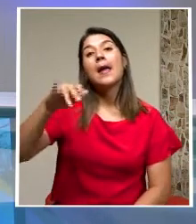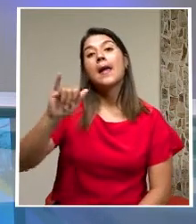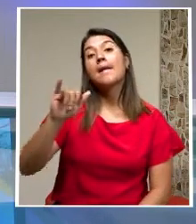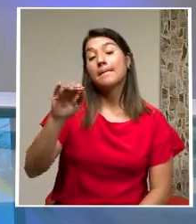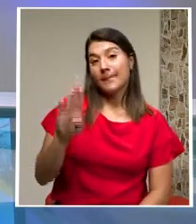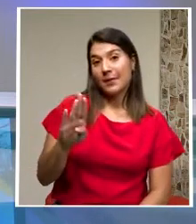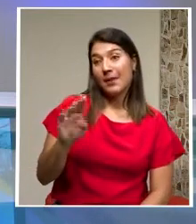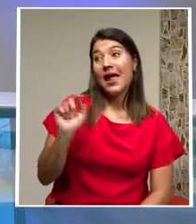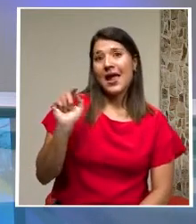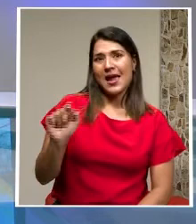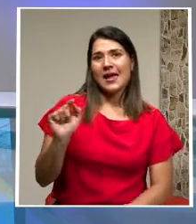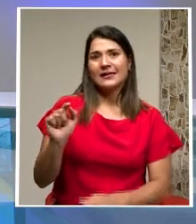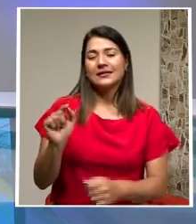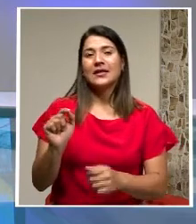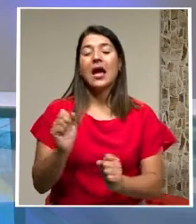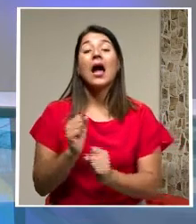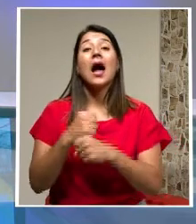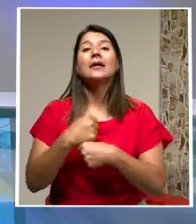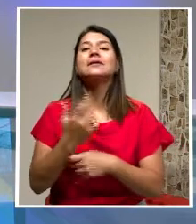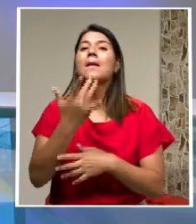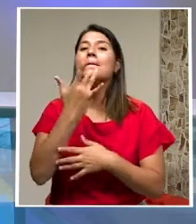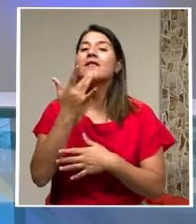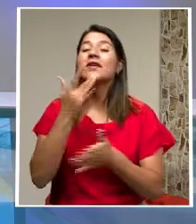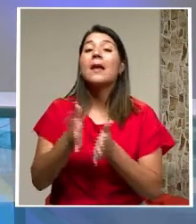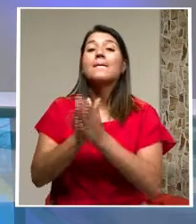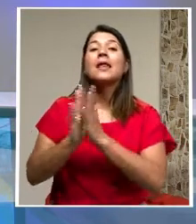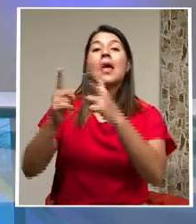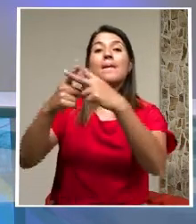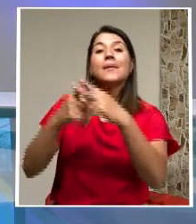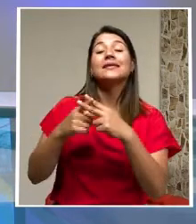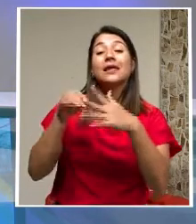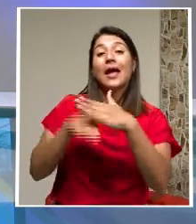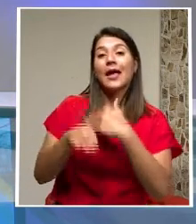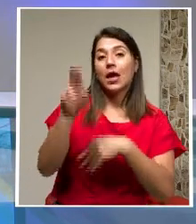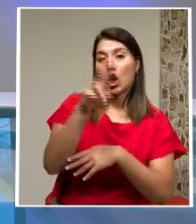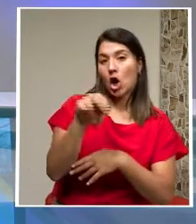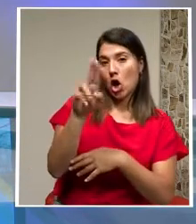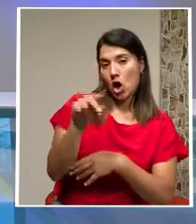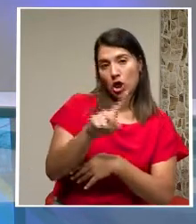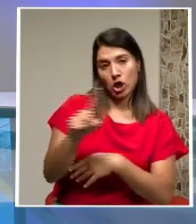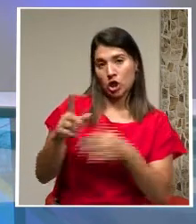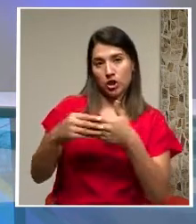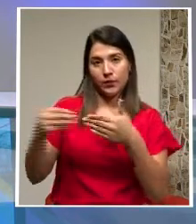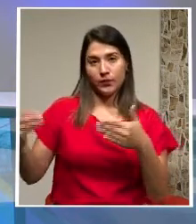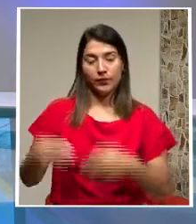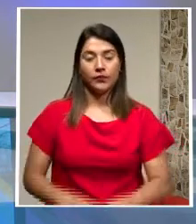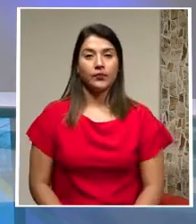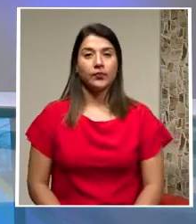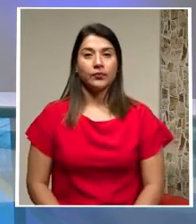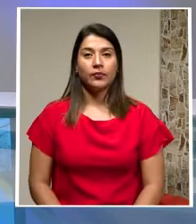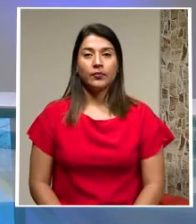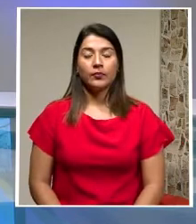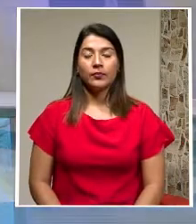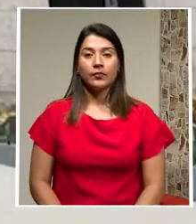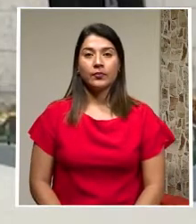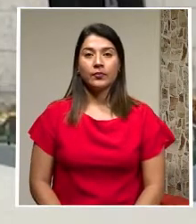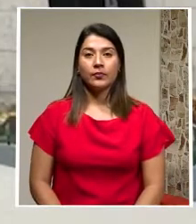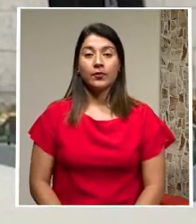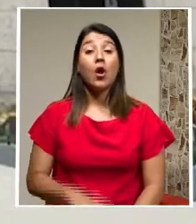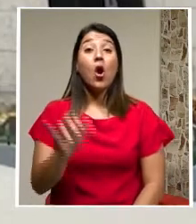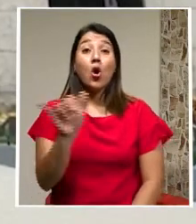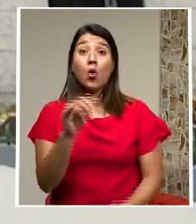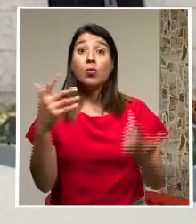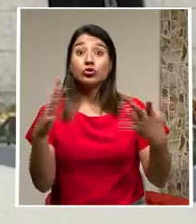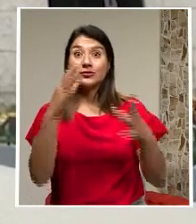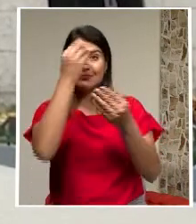generado Mayor preferencia A los créditos En colones Que en moneda extranjera Tal y como